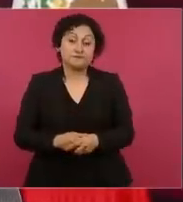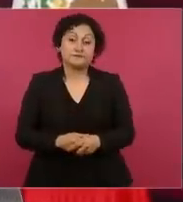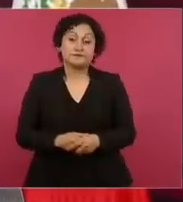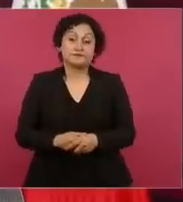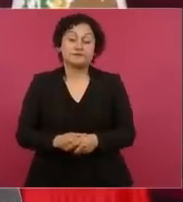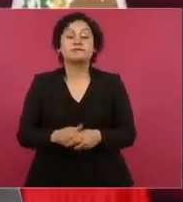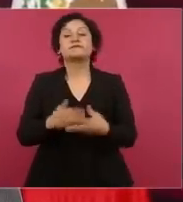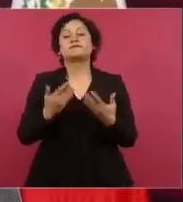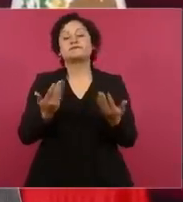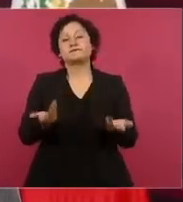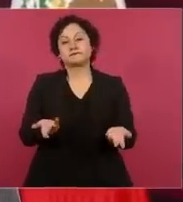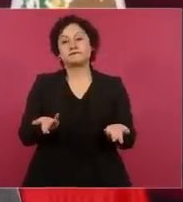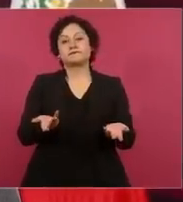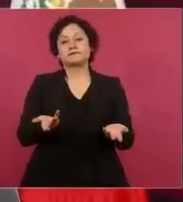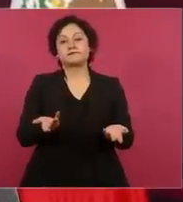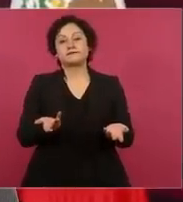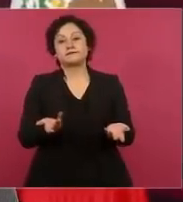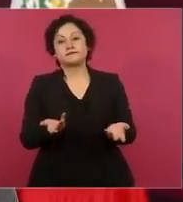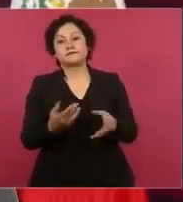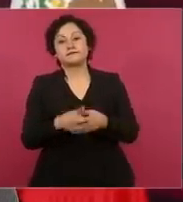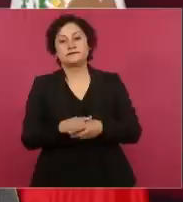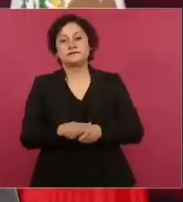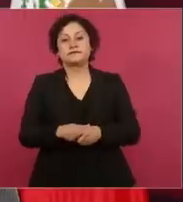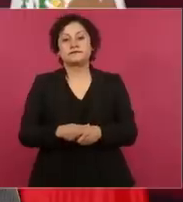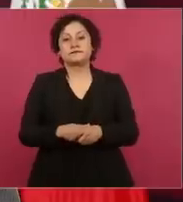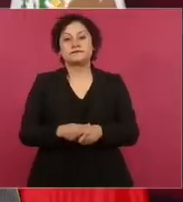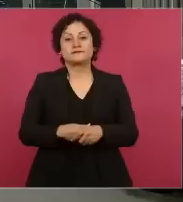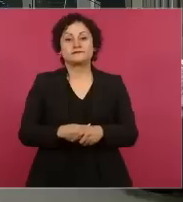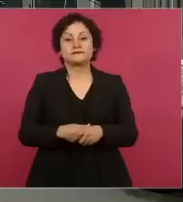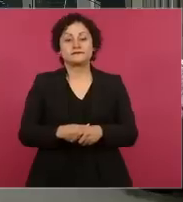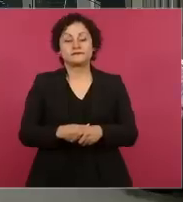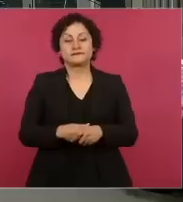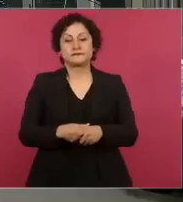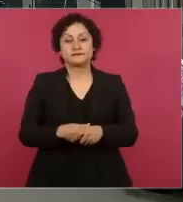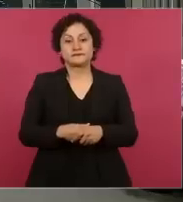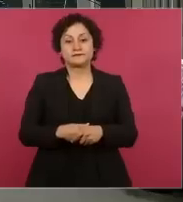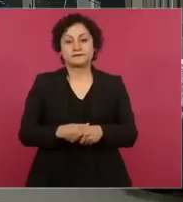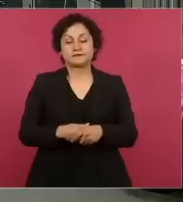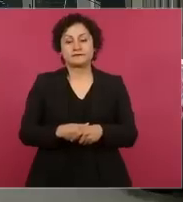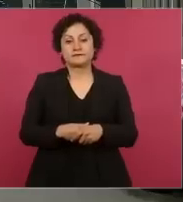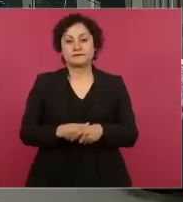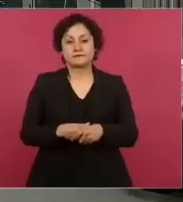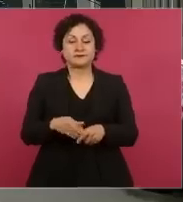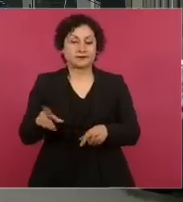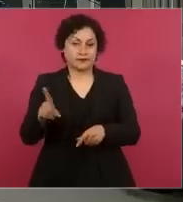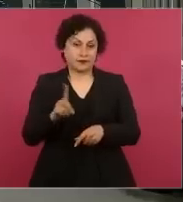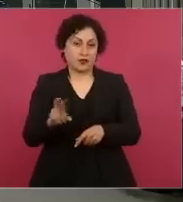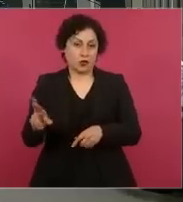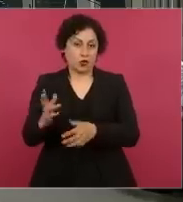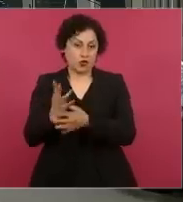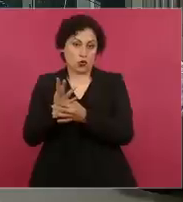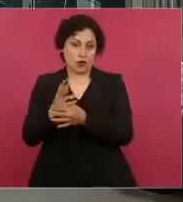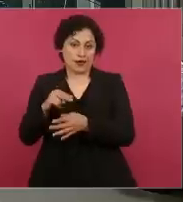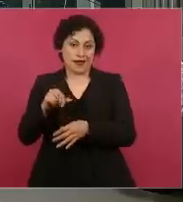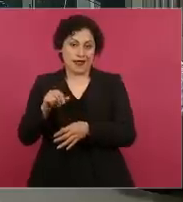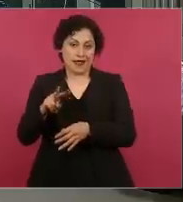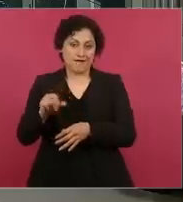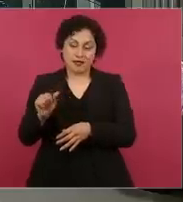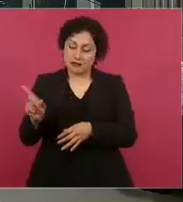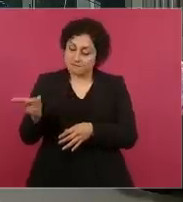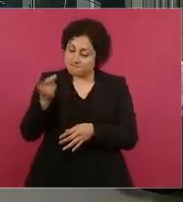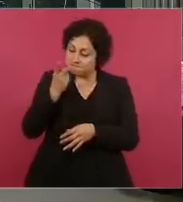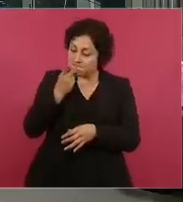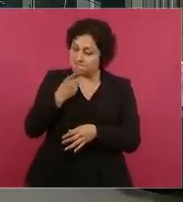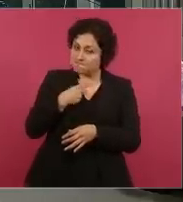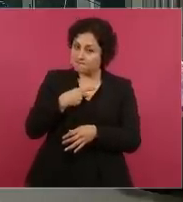Entonces, le decía el doctor Nava que el que